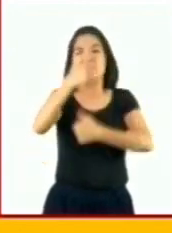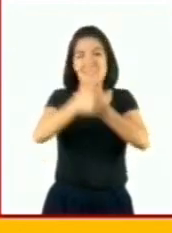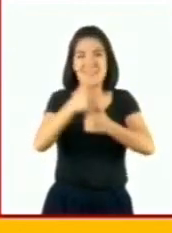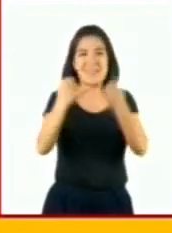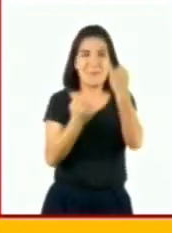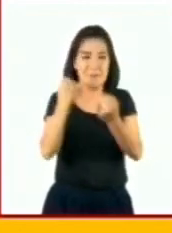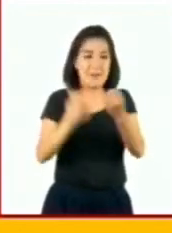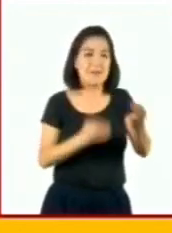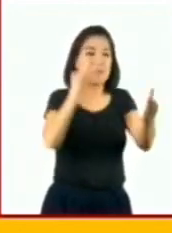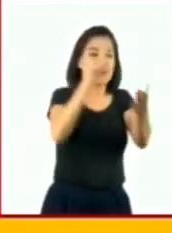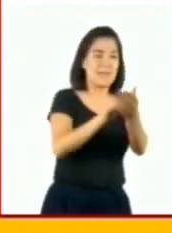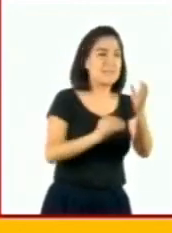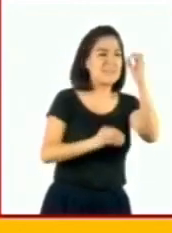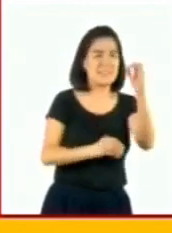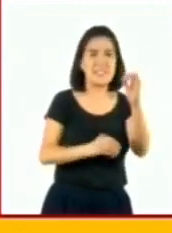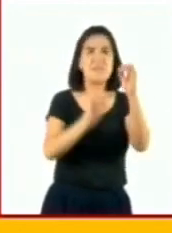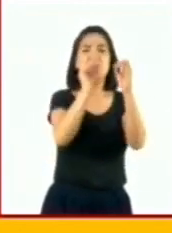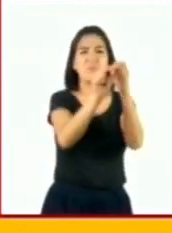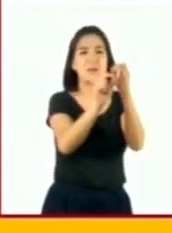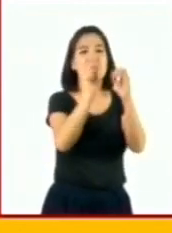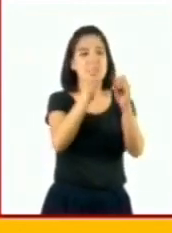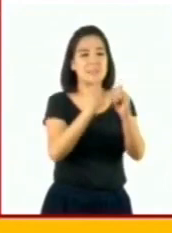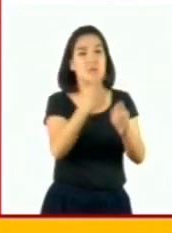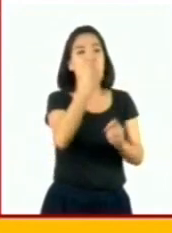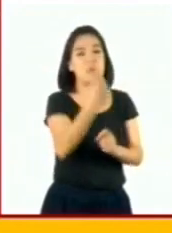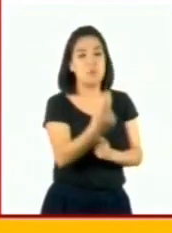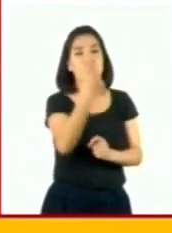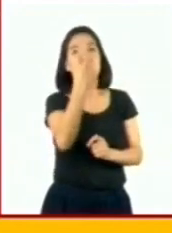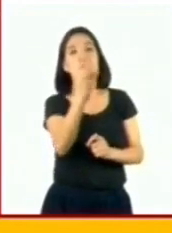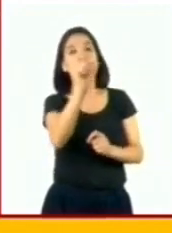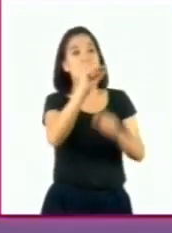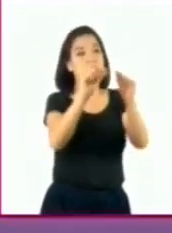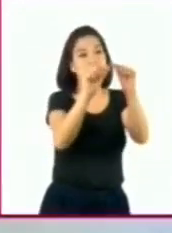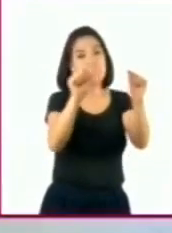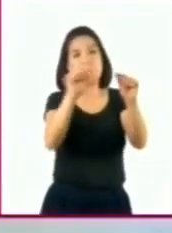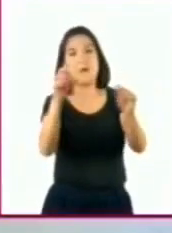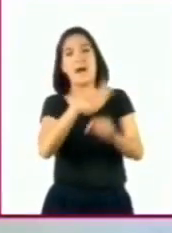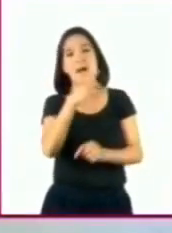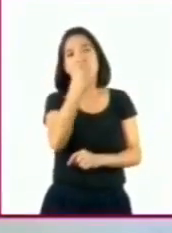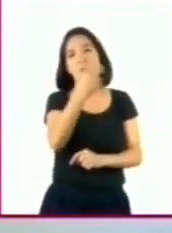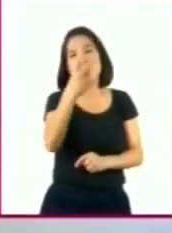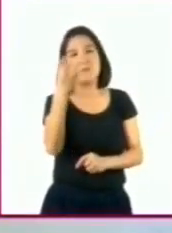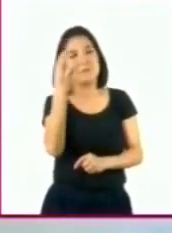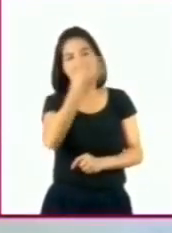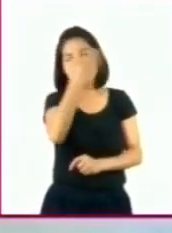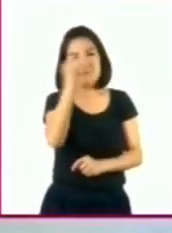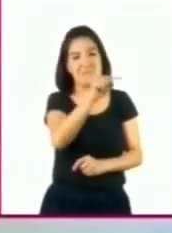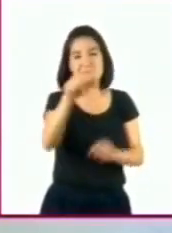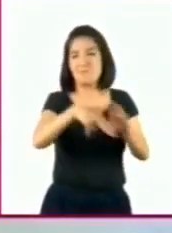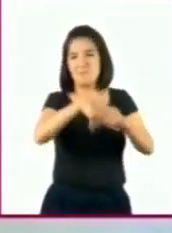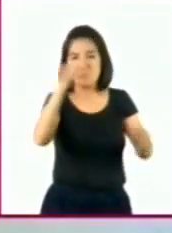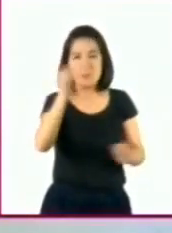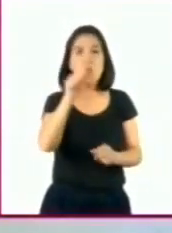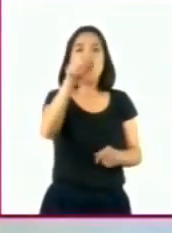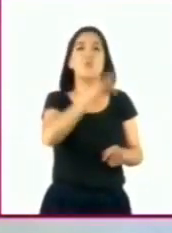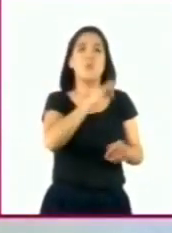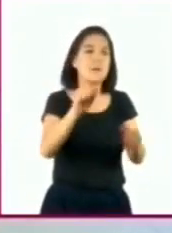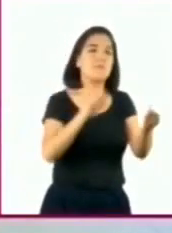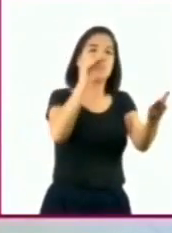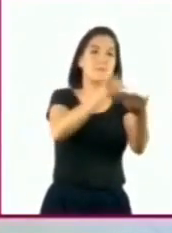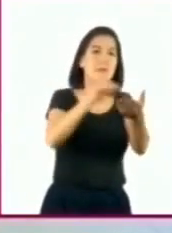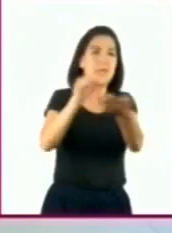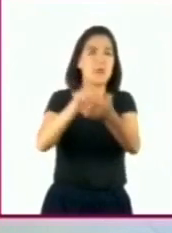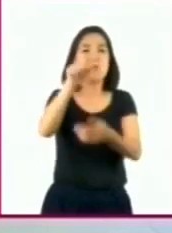un punto, seguido de uno, dos o tres espacios. Tiren el dado tantas veces como espacios haya